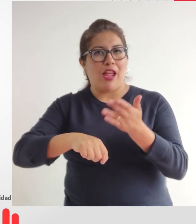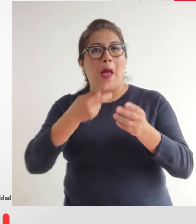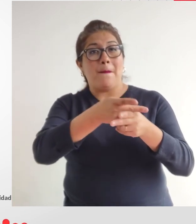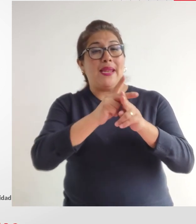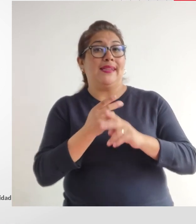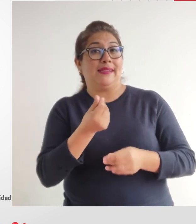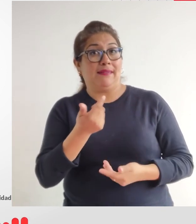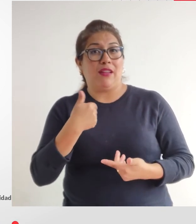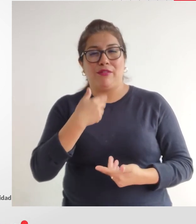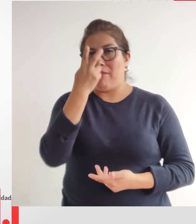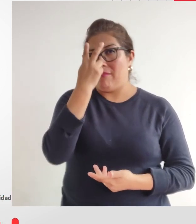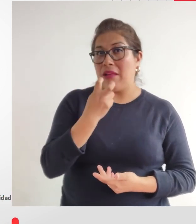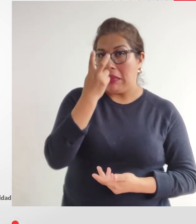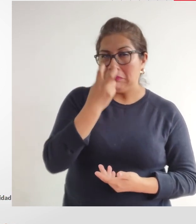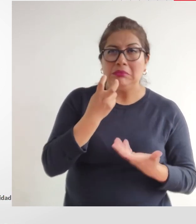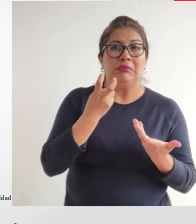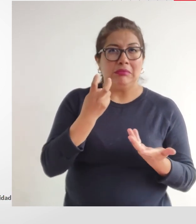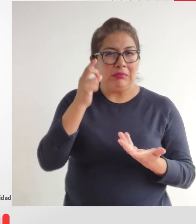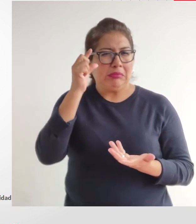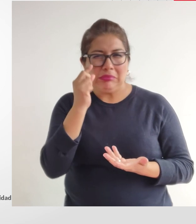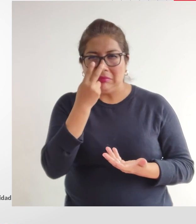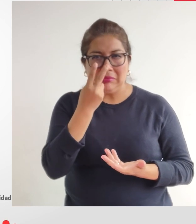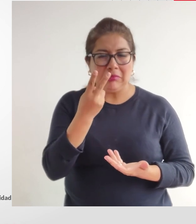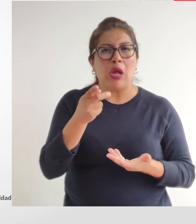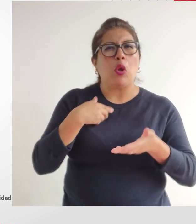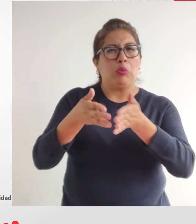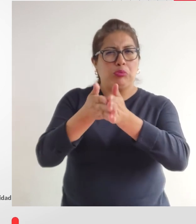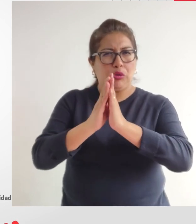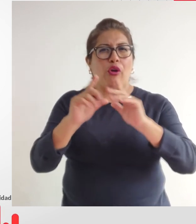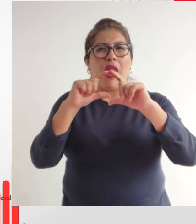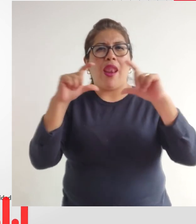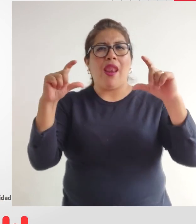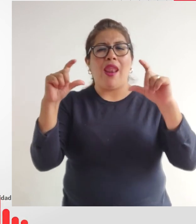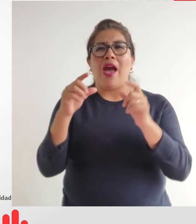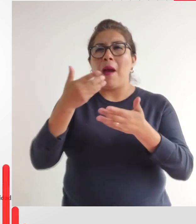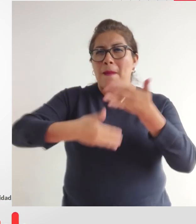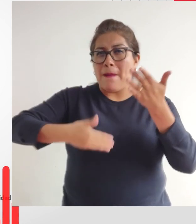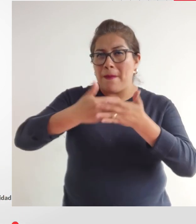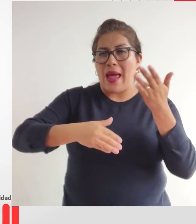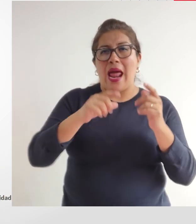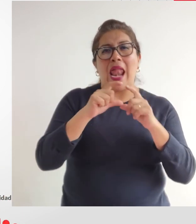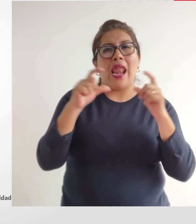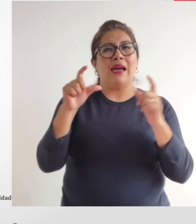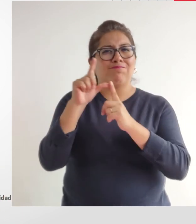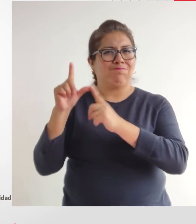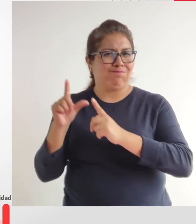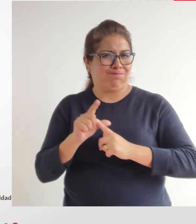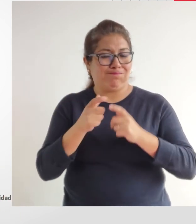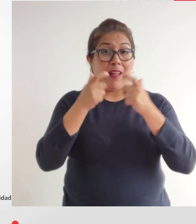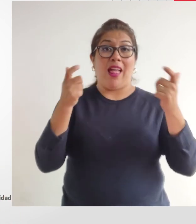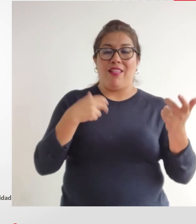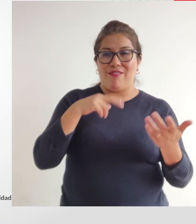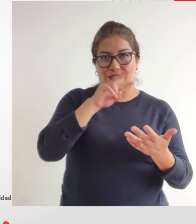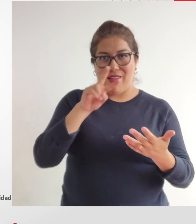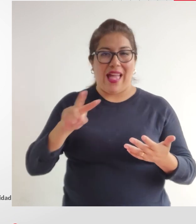documentos para un préstamo y como tengo discapacidad visual, baja visión, tuve que pedir que me brinden toda la documentación en macrotipo,